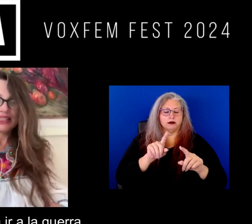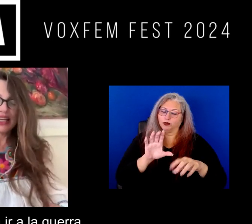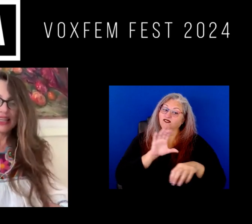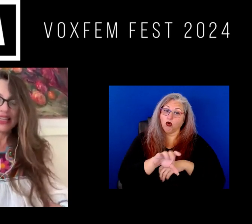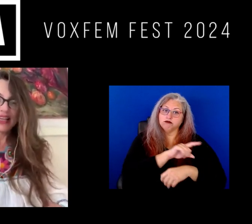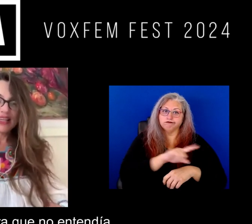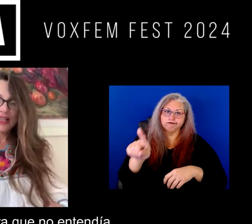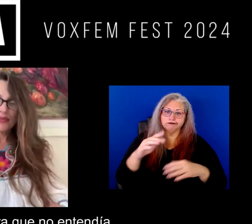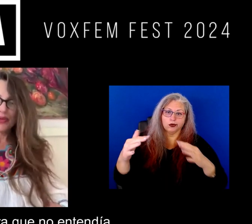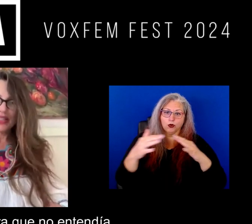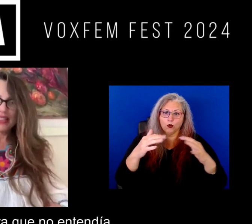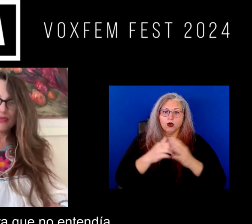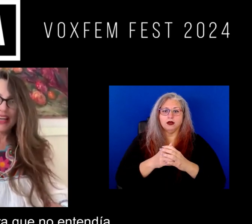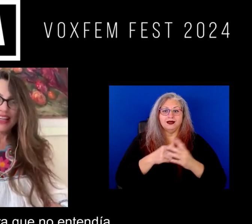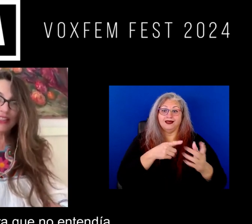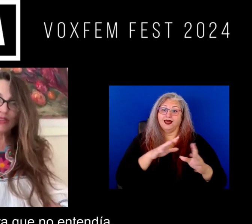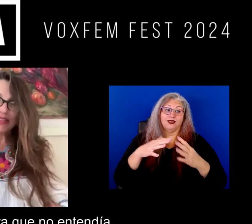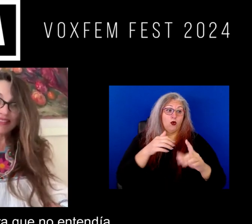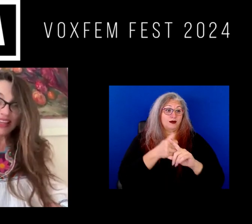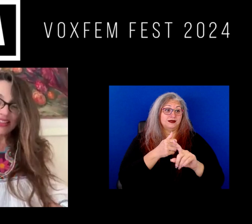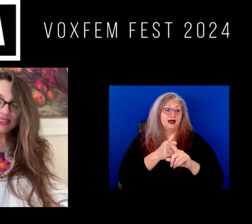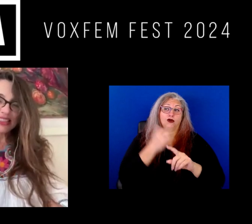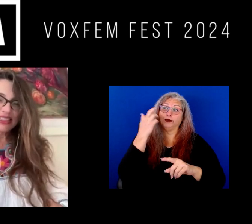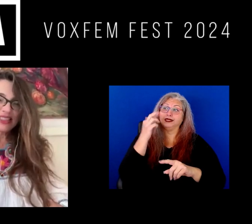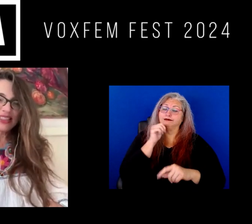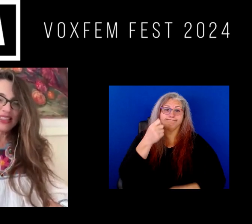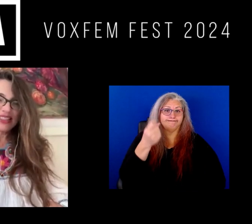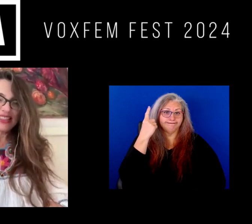a ir a la guerra, pues una guerra que no entendía.